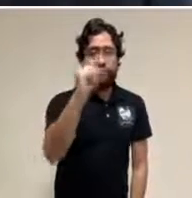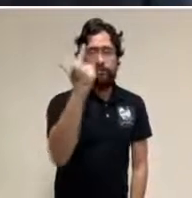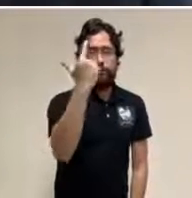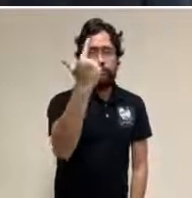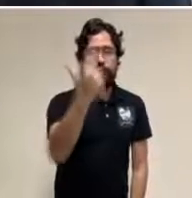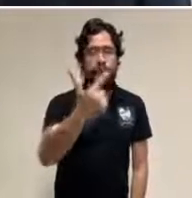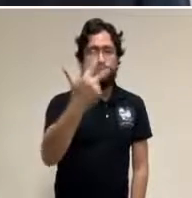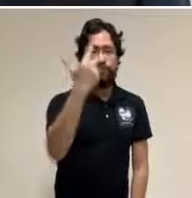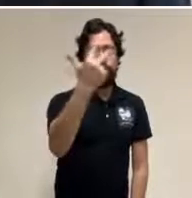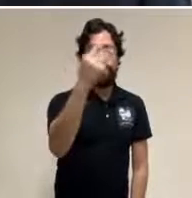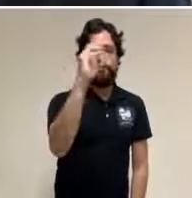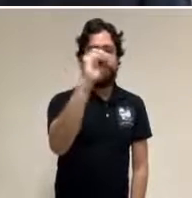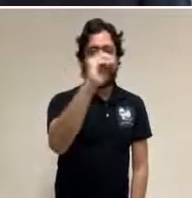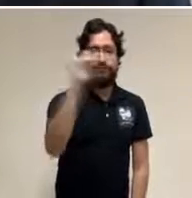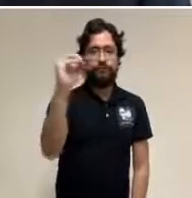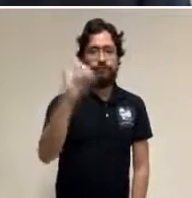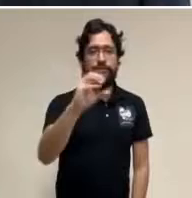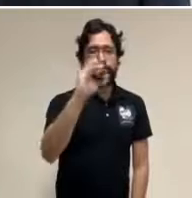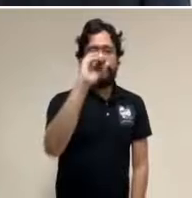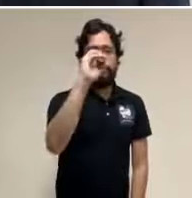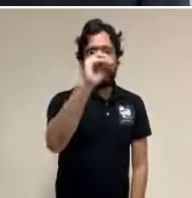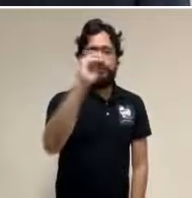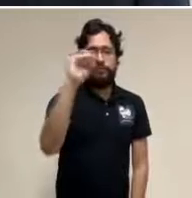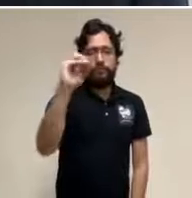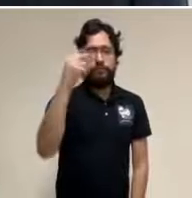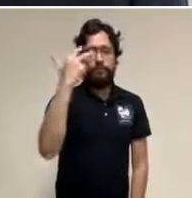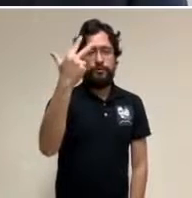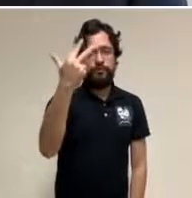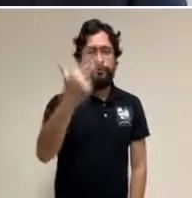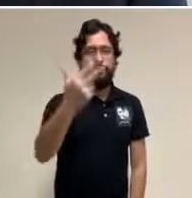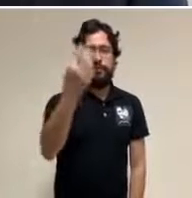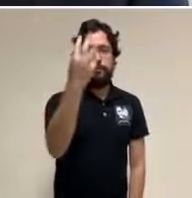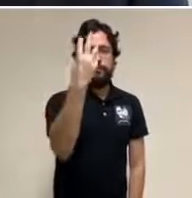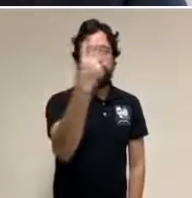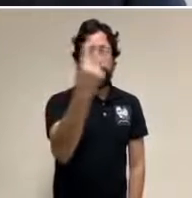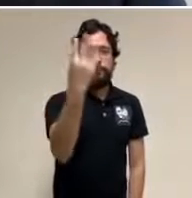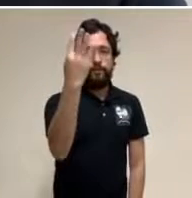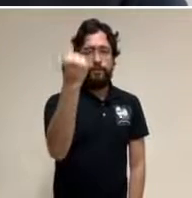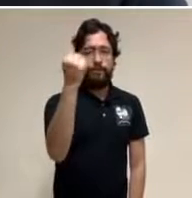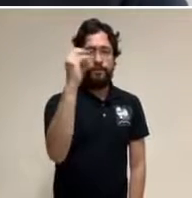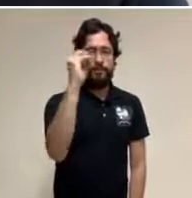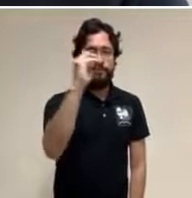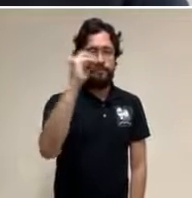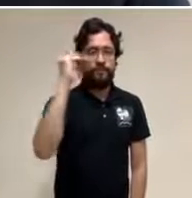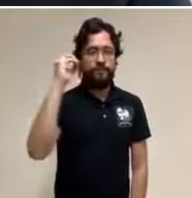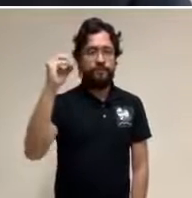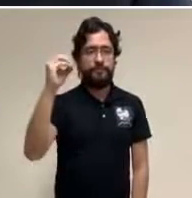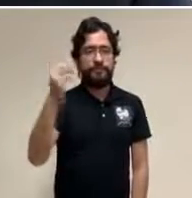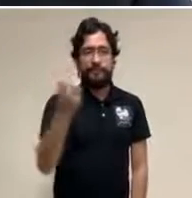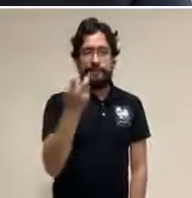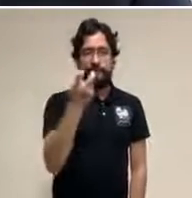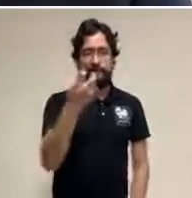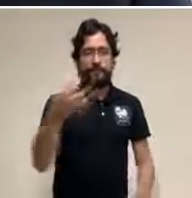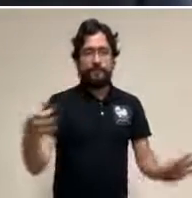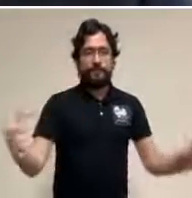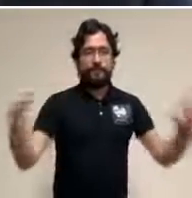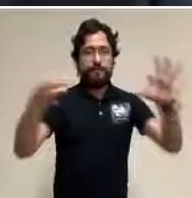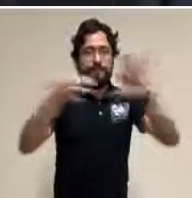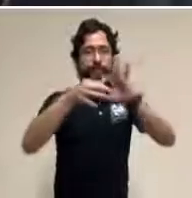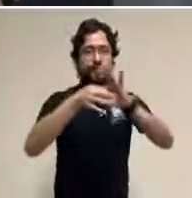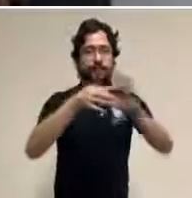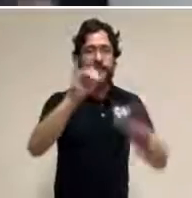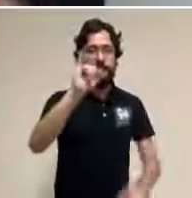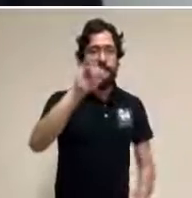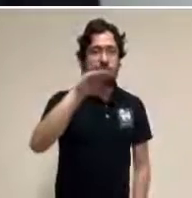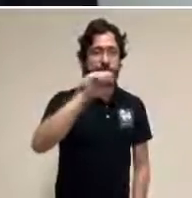Lo importante es que para todos aquellos que hayan cotizado entre 72 y 92, a partir de ahora esa devolución de la cuenta de vivienda será